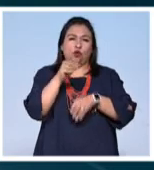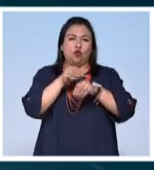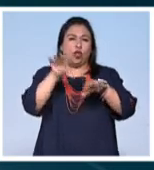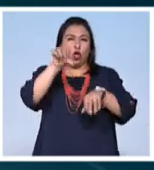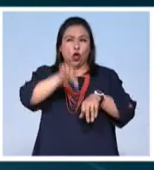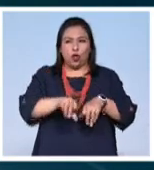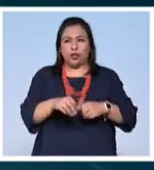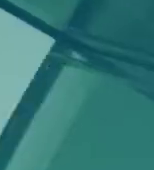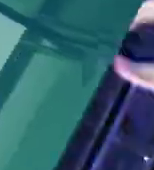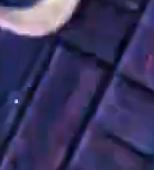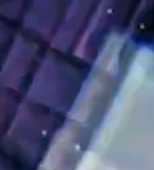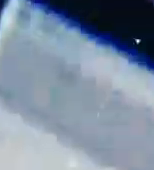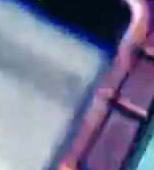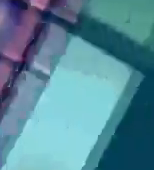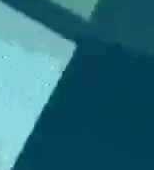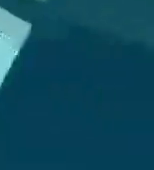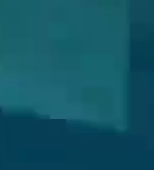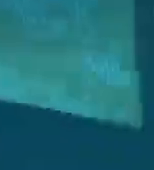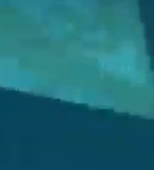hoy